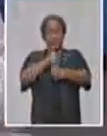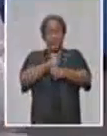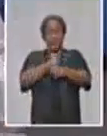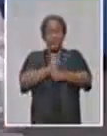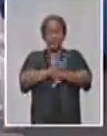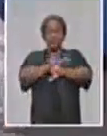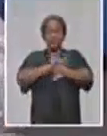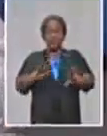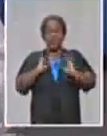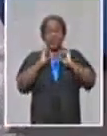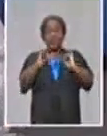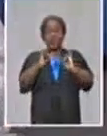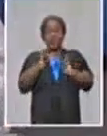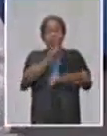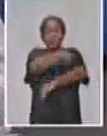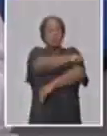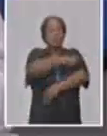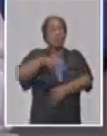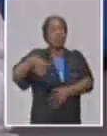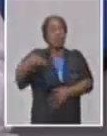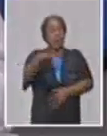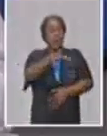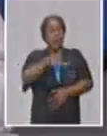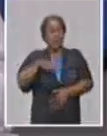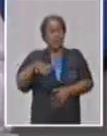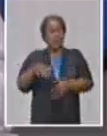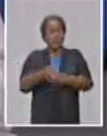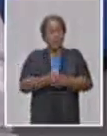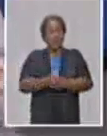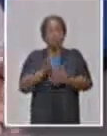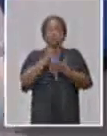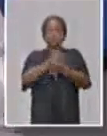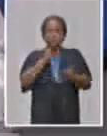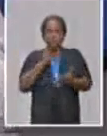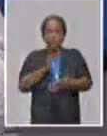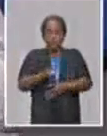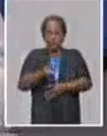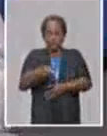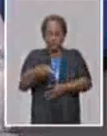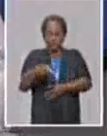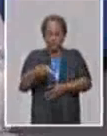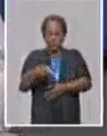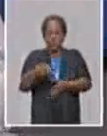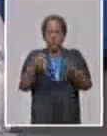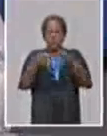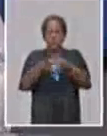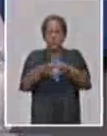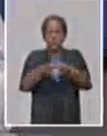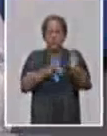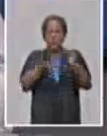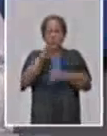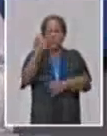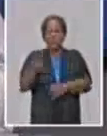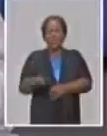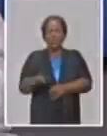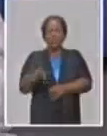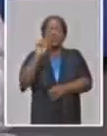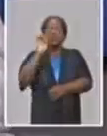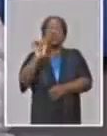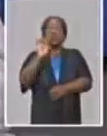Ya como se informó a nuestro pueblo, se aprobaron recientemente por el Consejo de Ministros 15 nuevas medidas